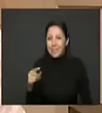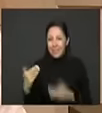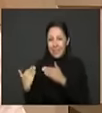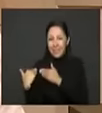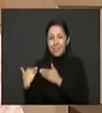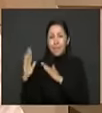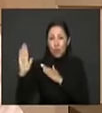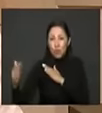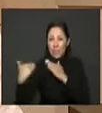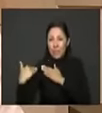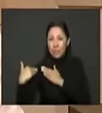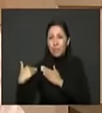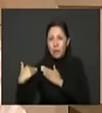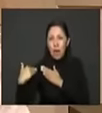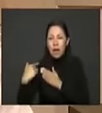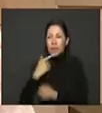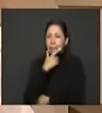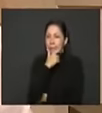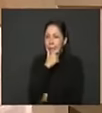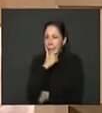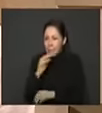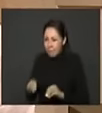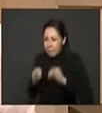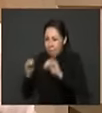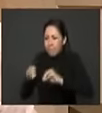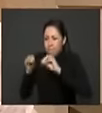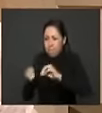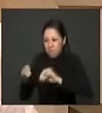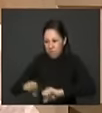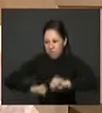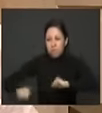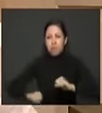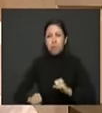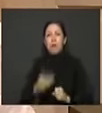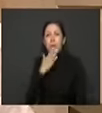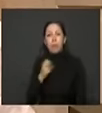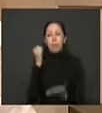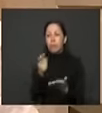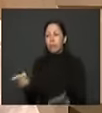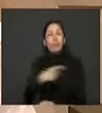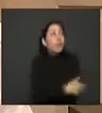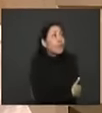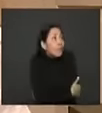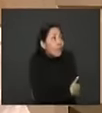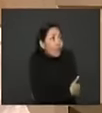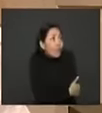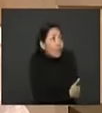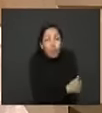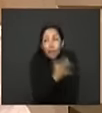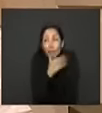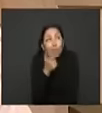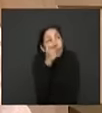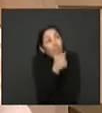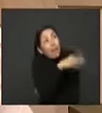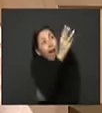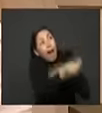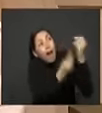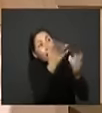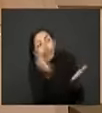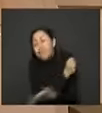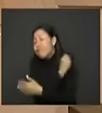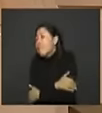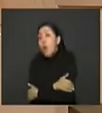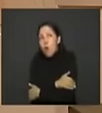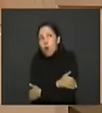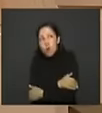Pobreza. Sabe que hay que empezar por ahí o la plata se pierde. Si no hay ciudadanos que reciban y vigilen las inversiones no hay